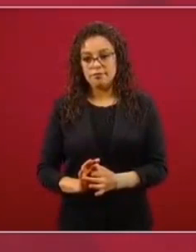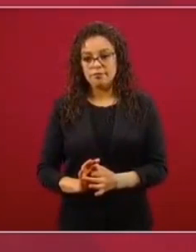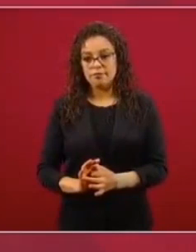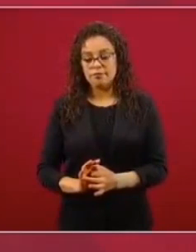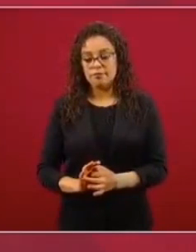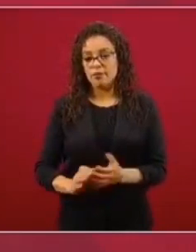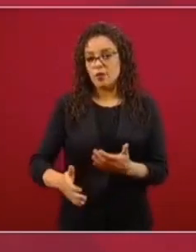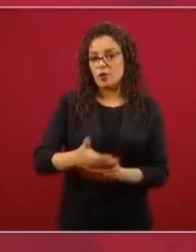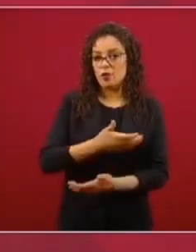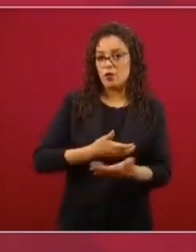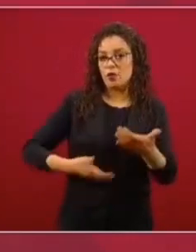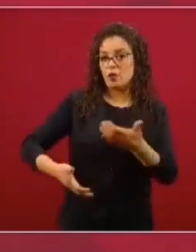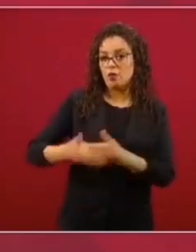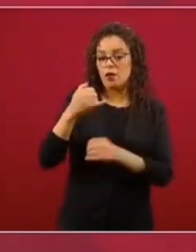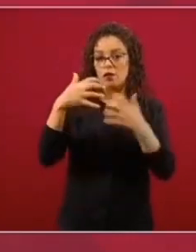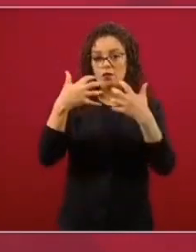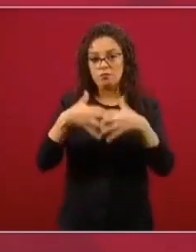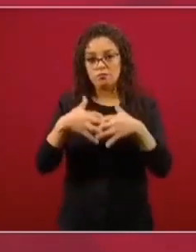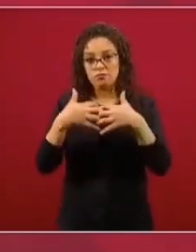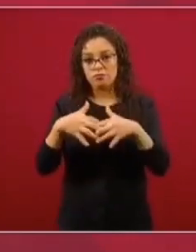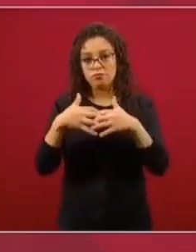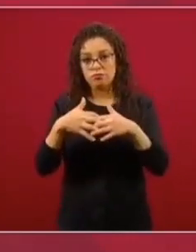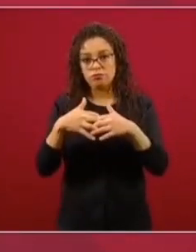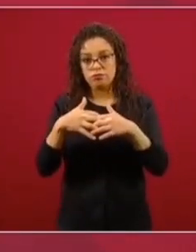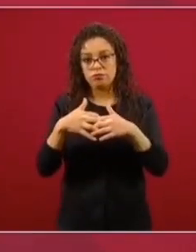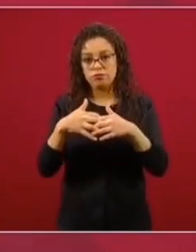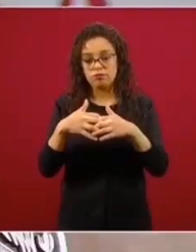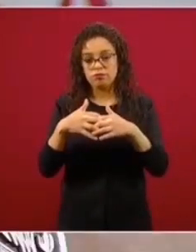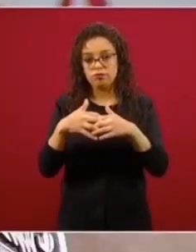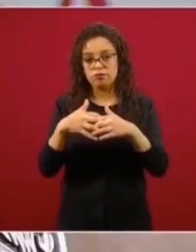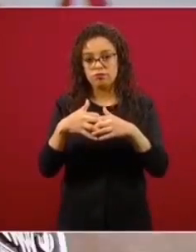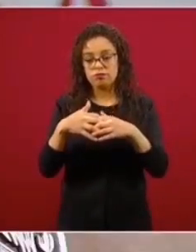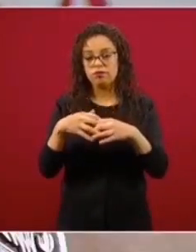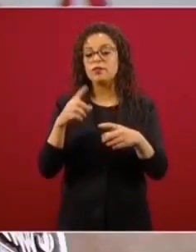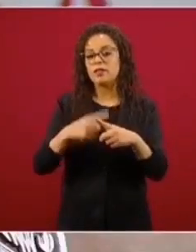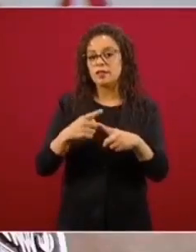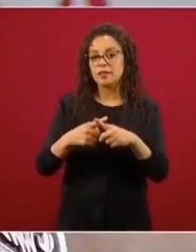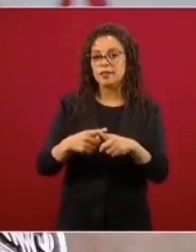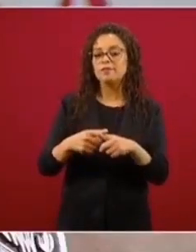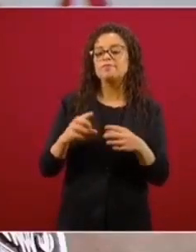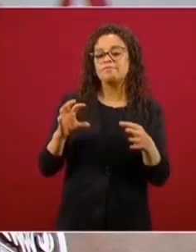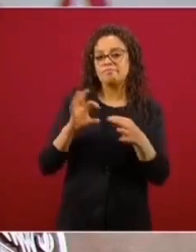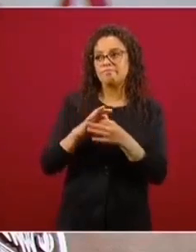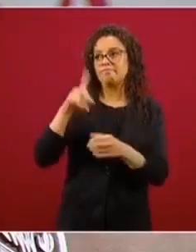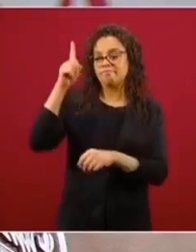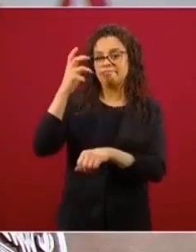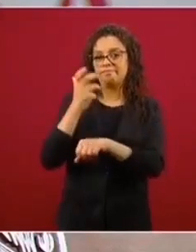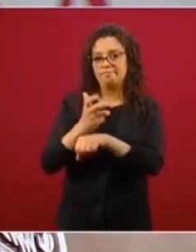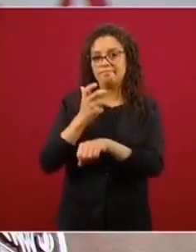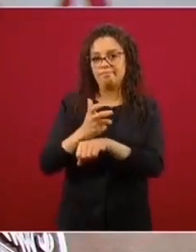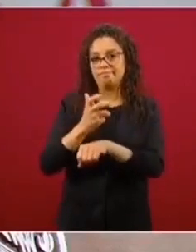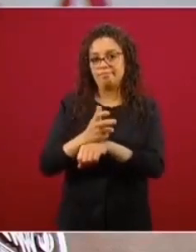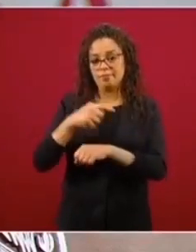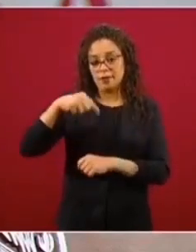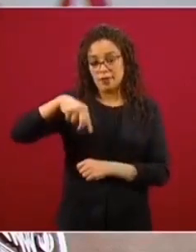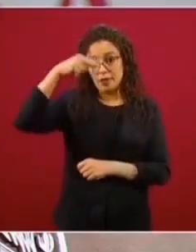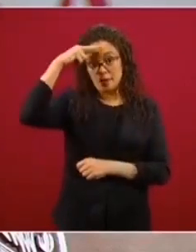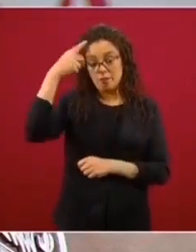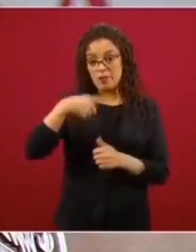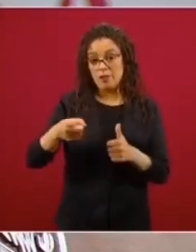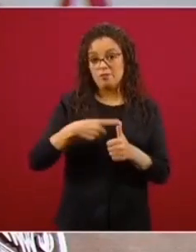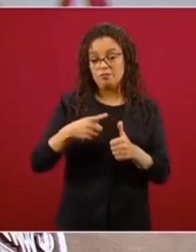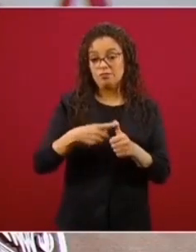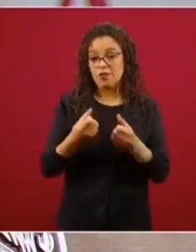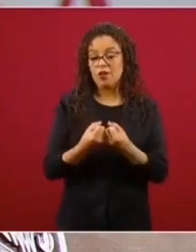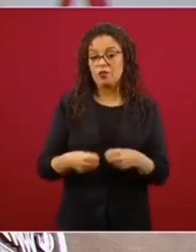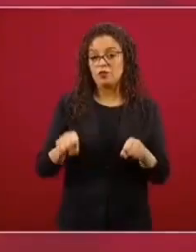comercio con Estados Unidos. México es el principal socio comercial